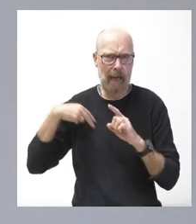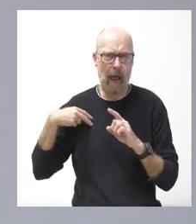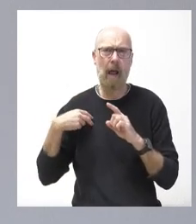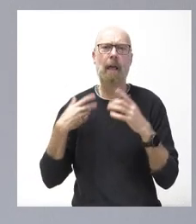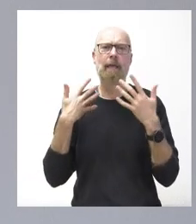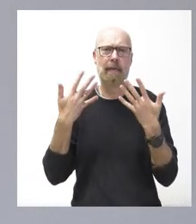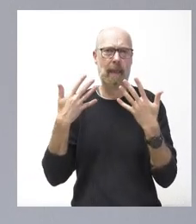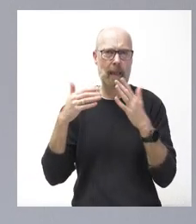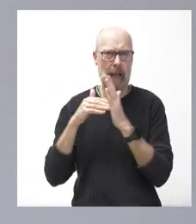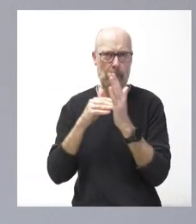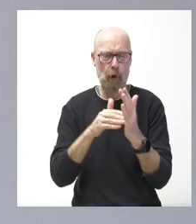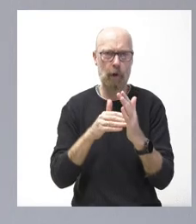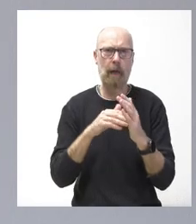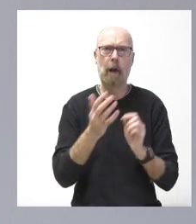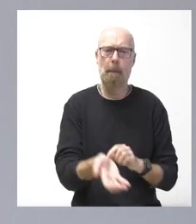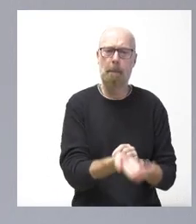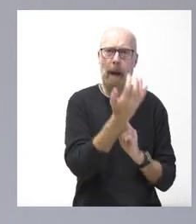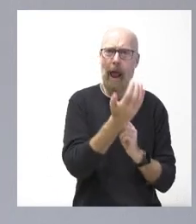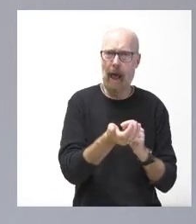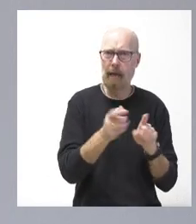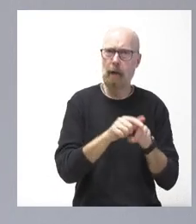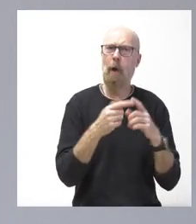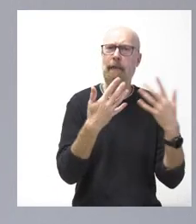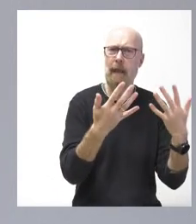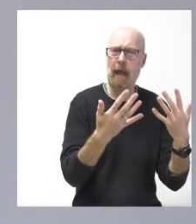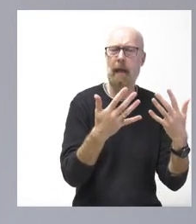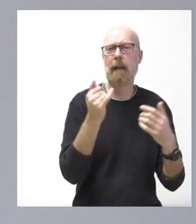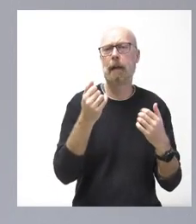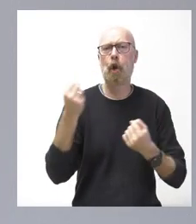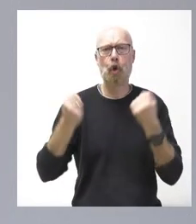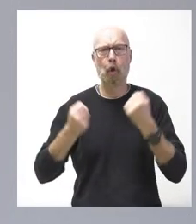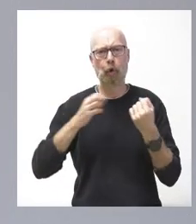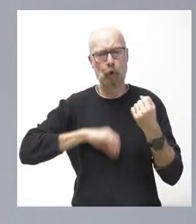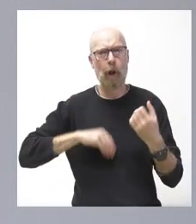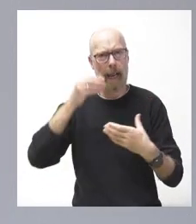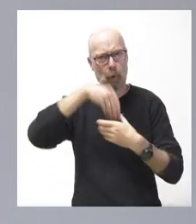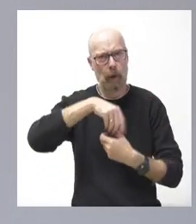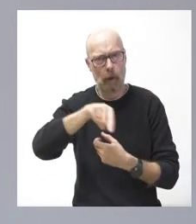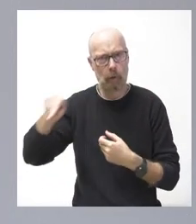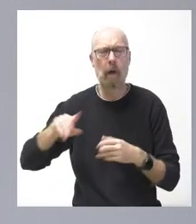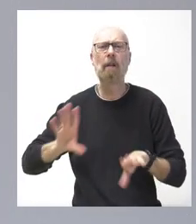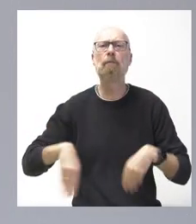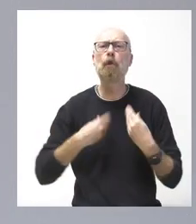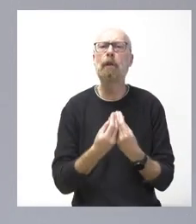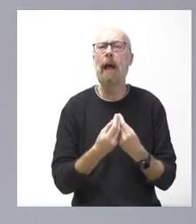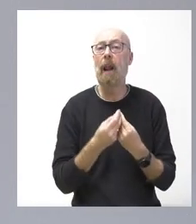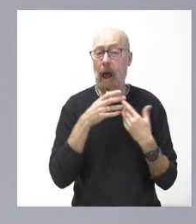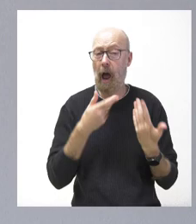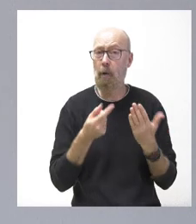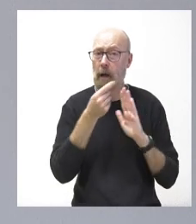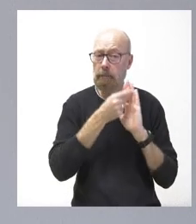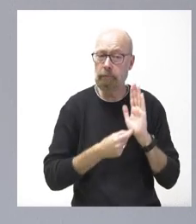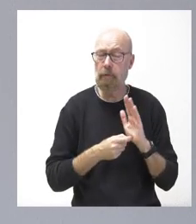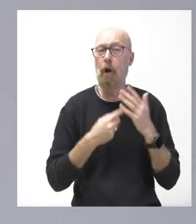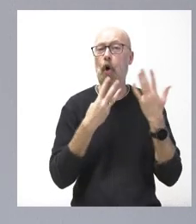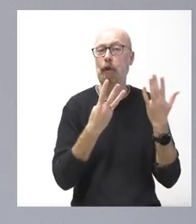Retropalas, otras 10 con las correspondientes góndolas y conductores de ambos medios. En total, al día de hoy, la actualización es de 85